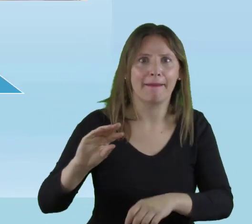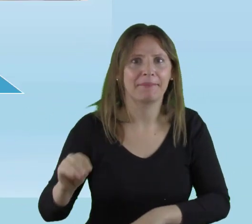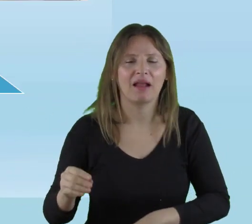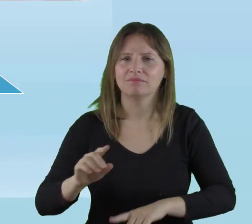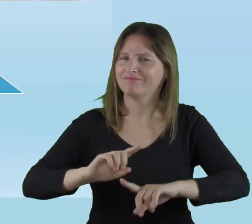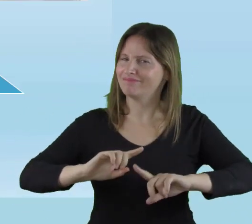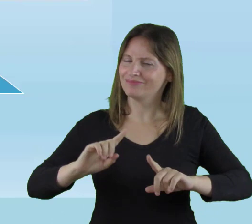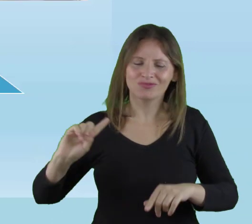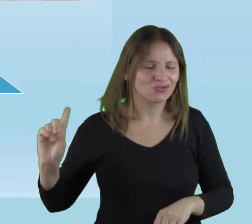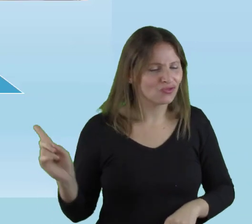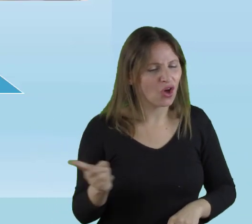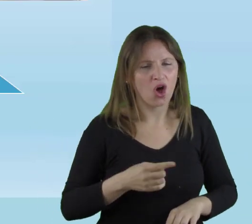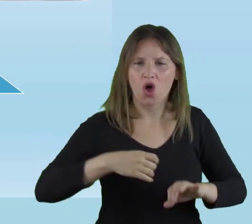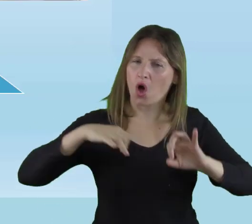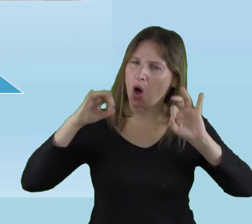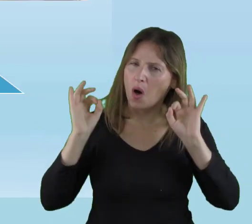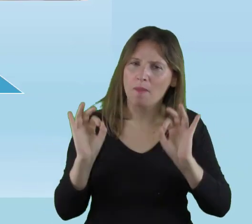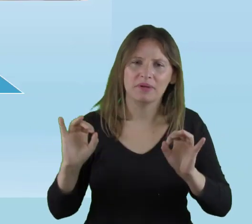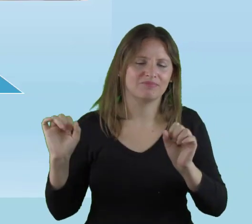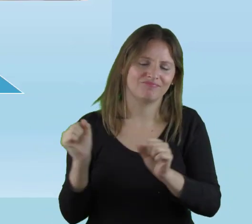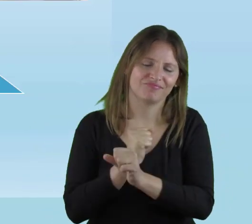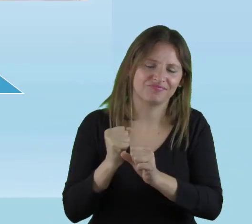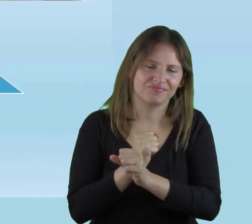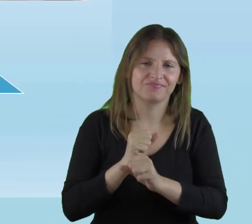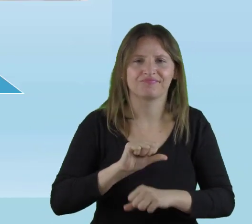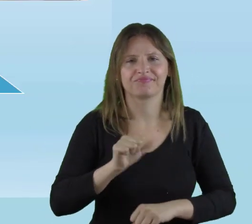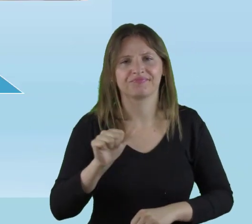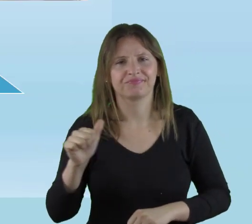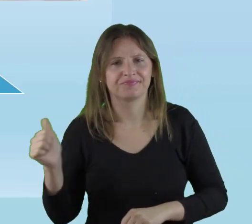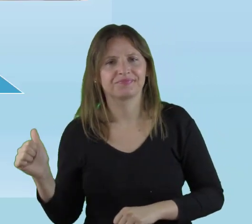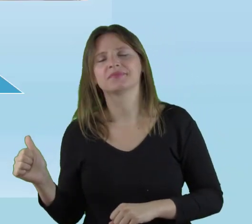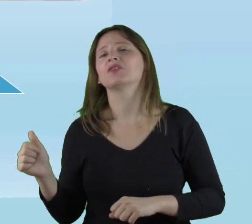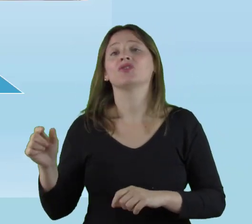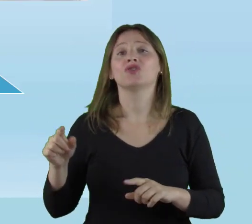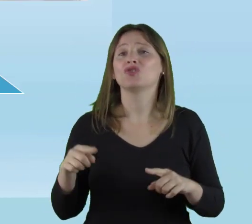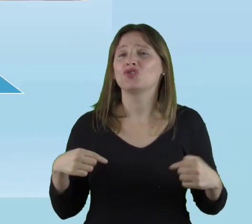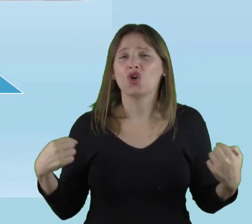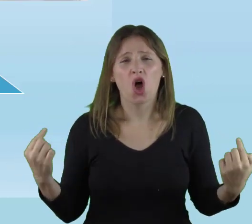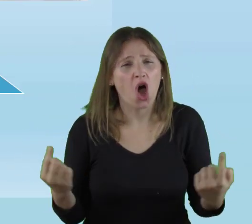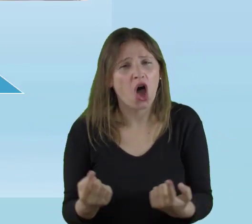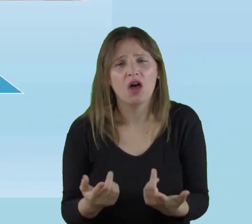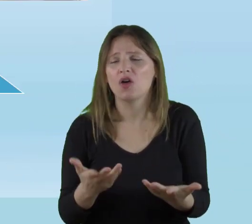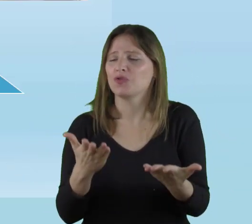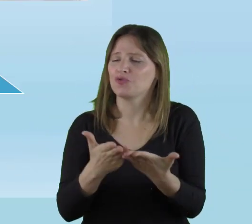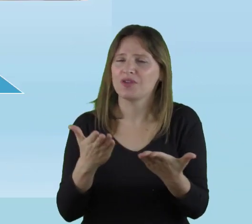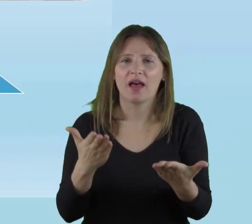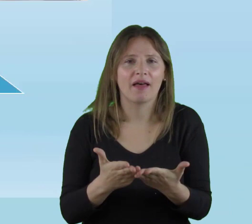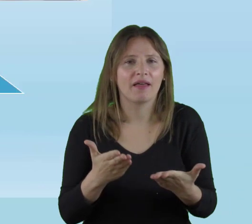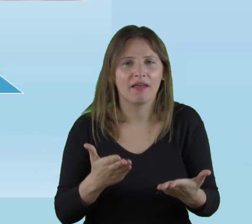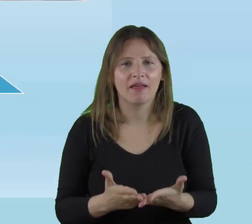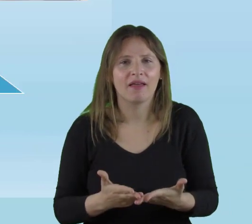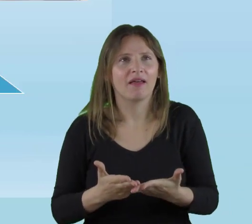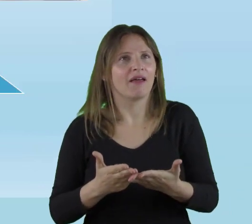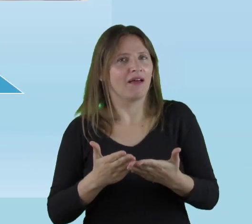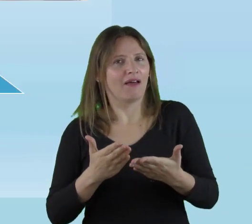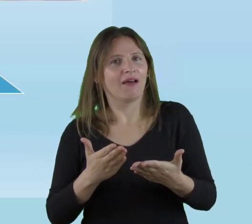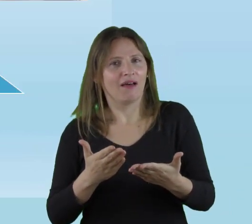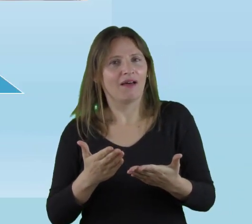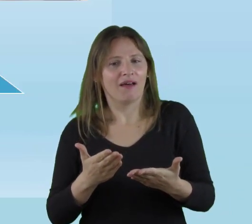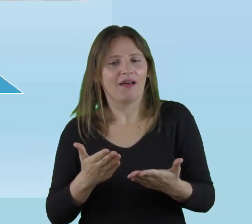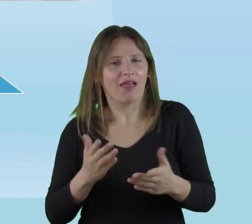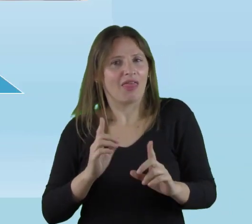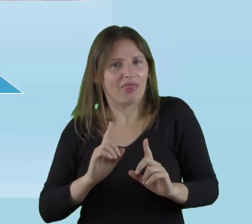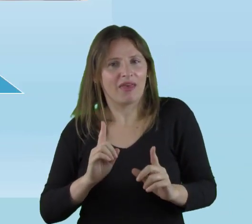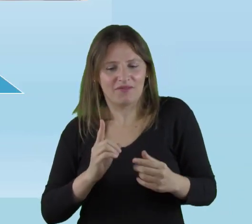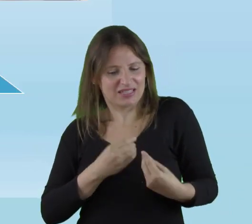de este escenario de aprendizaje. Ningún estudiante puede quedar al